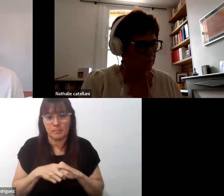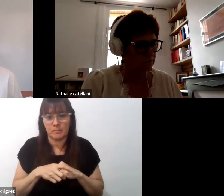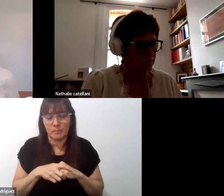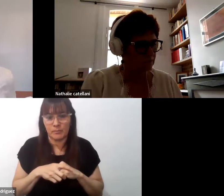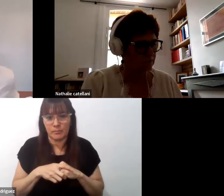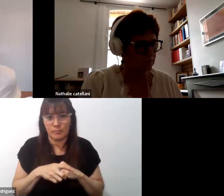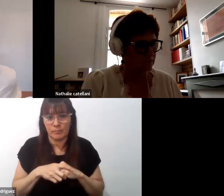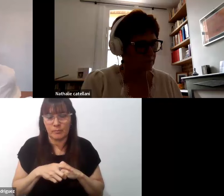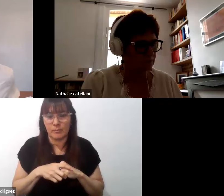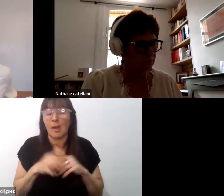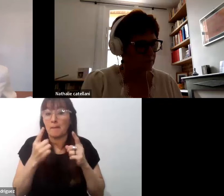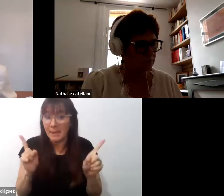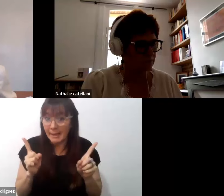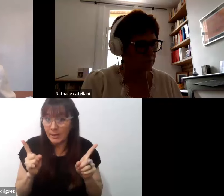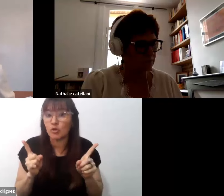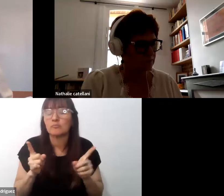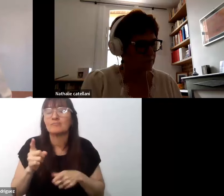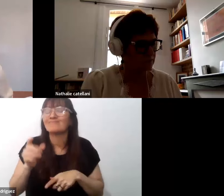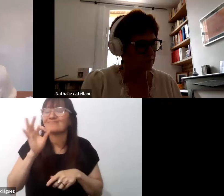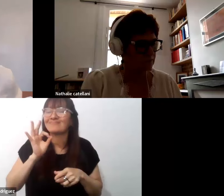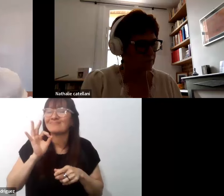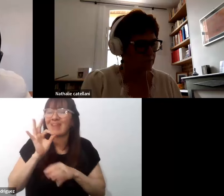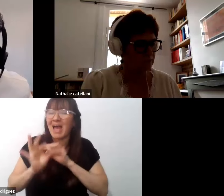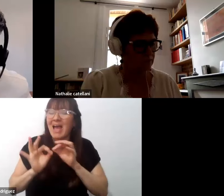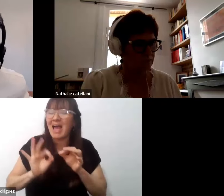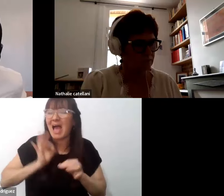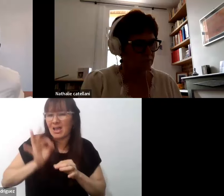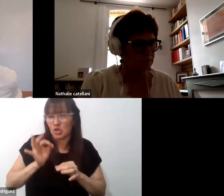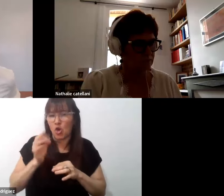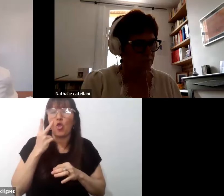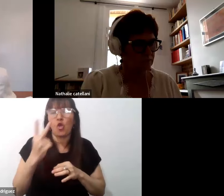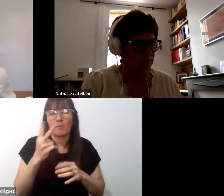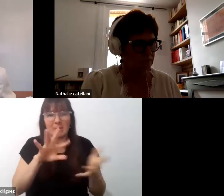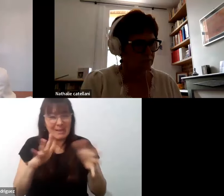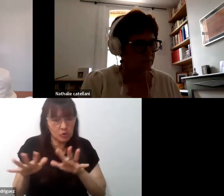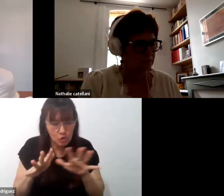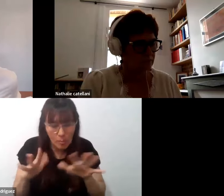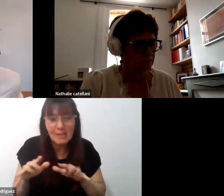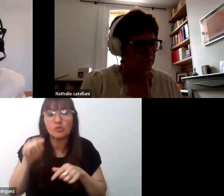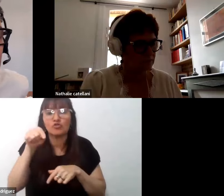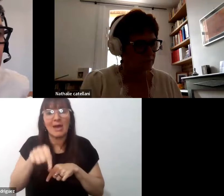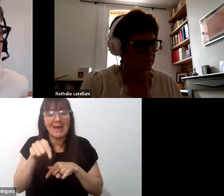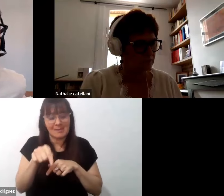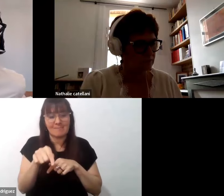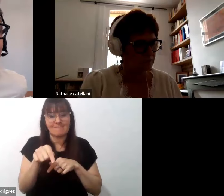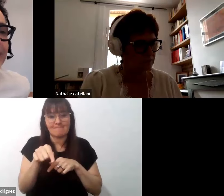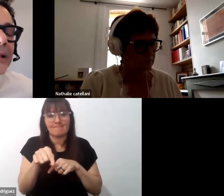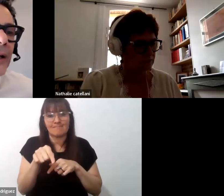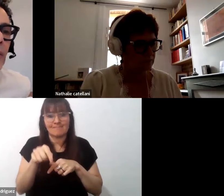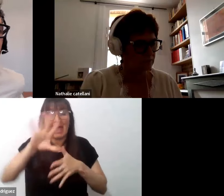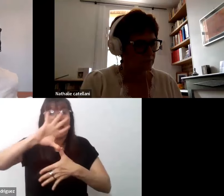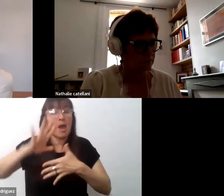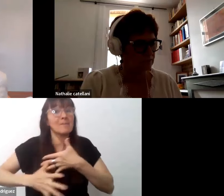Sin embargo, es en el año 2000 aproximadamente cuando aparece, emerge en América